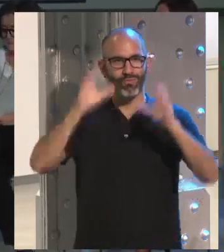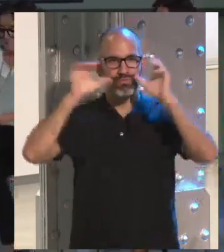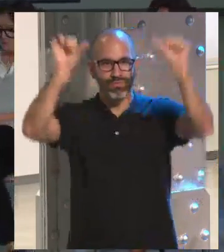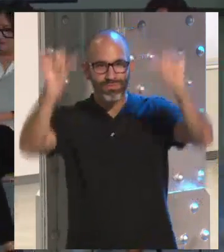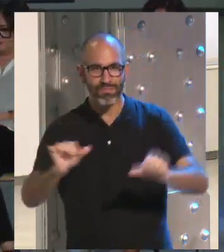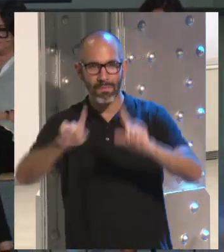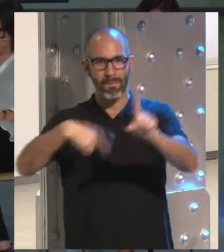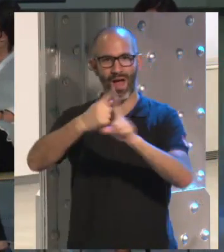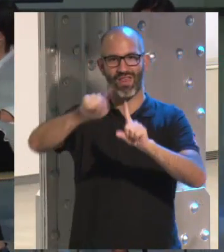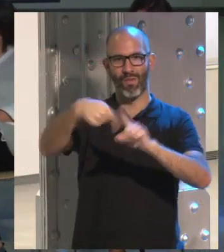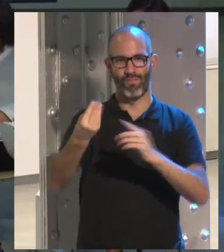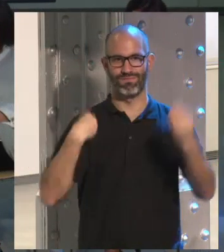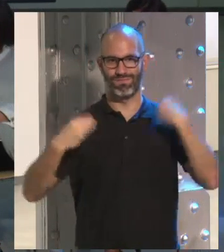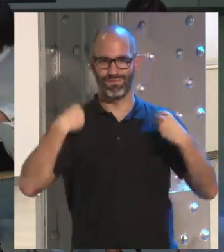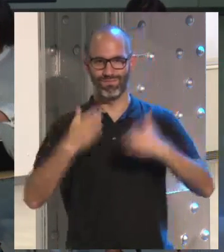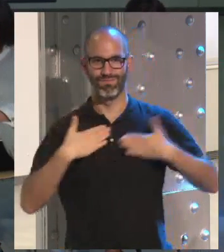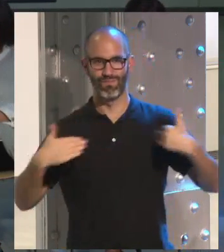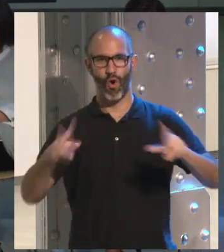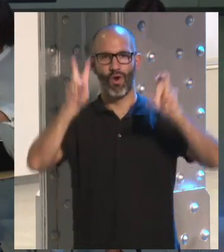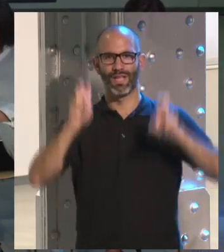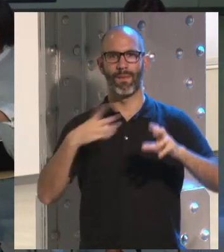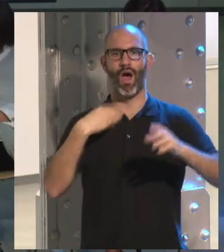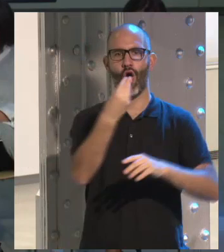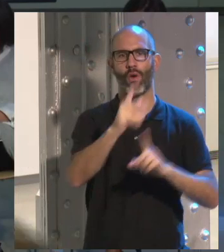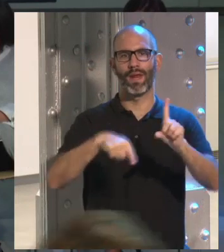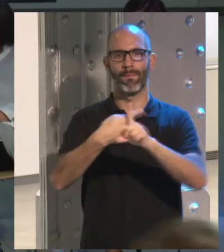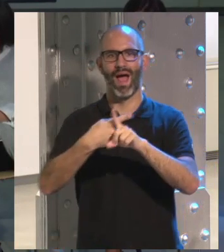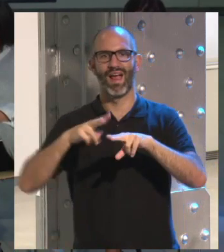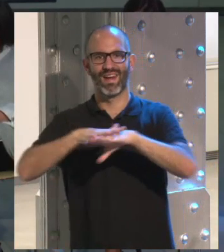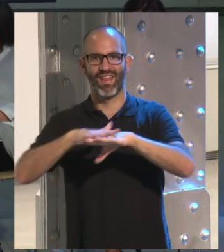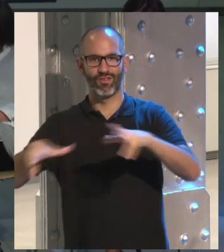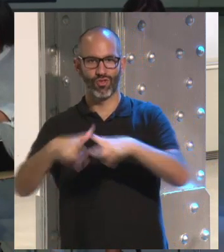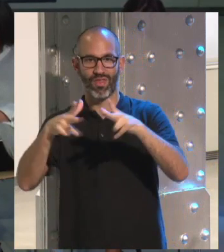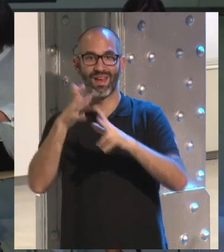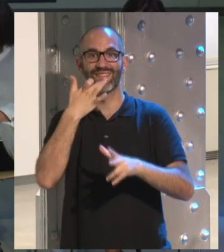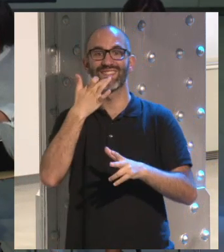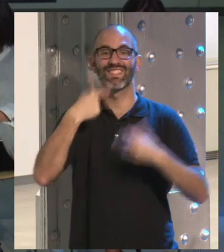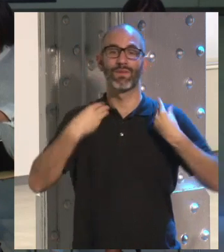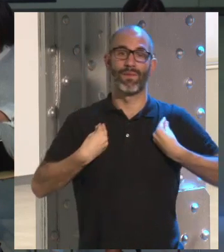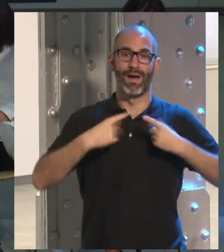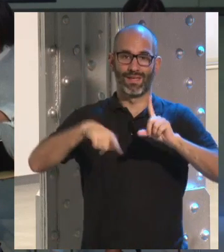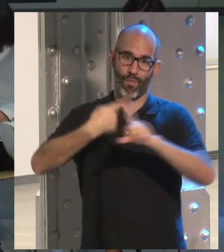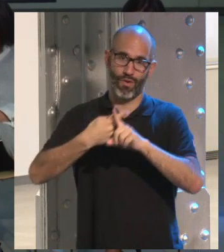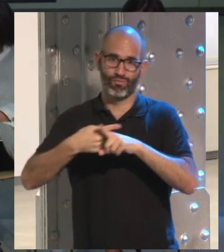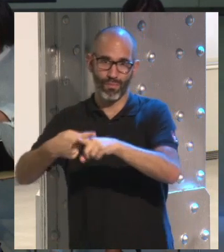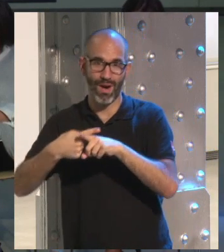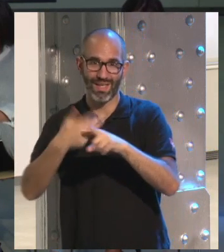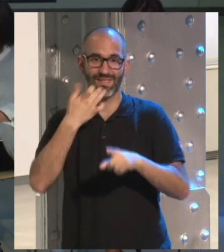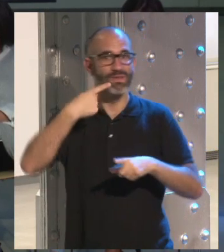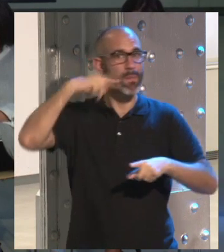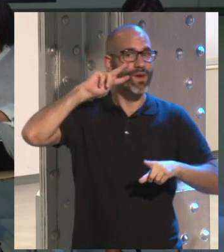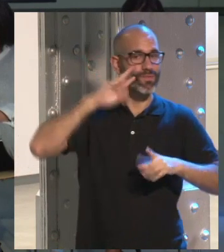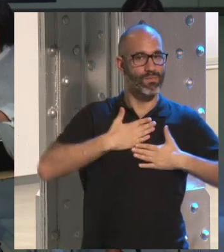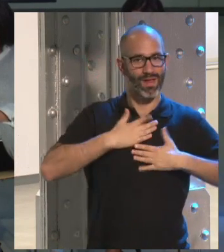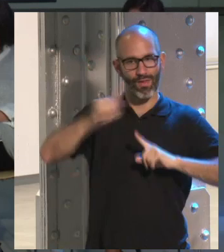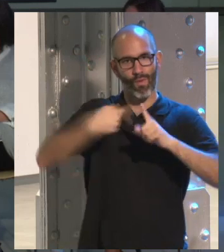interesante de lo que vamos a hablar hoy. Jóvenes y redes sociales. Si lo vives, lo compartes. Yo creo que es un buen título para abrir, voy a llamarlo así, abrir un